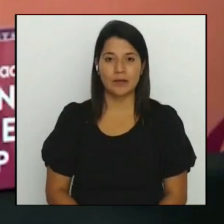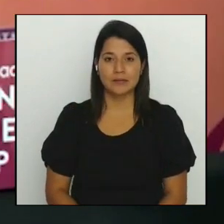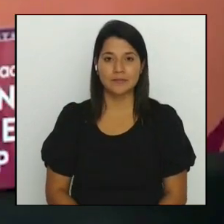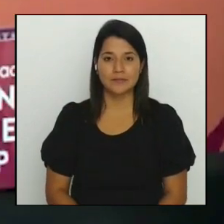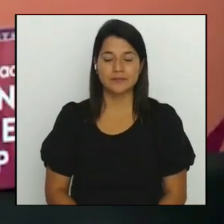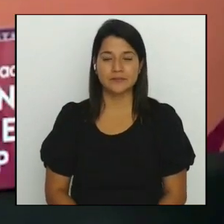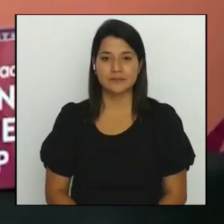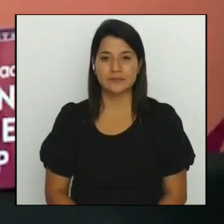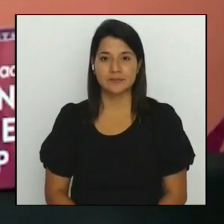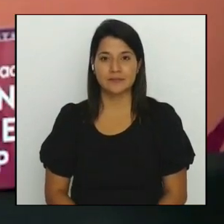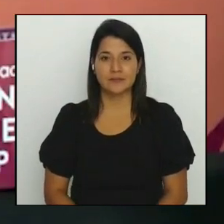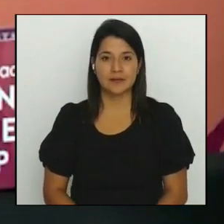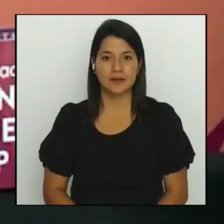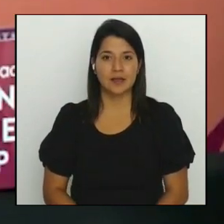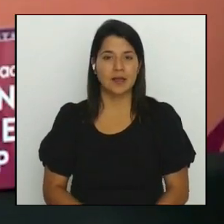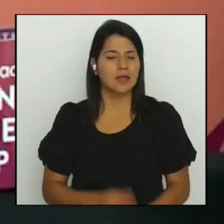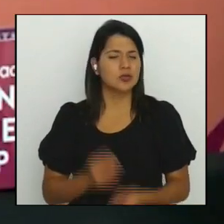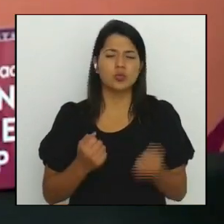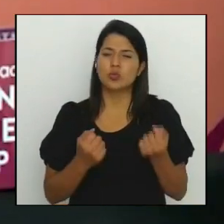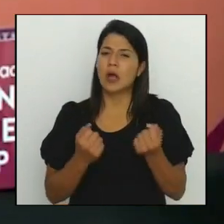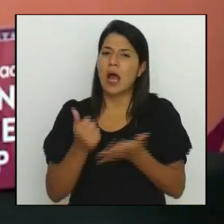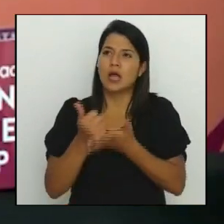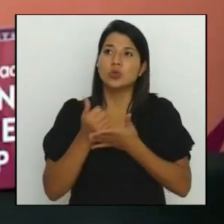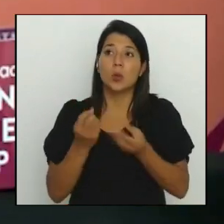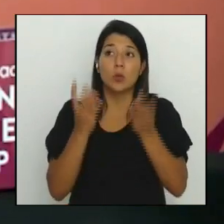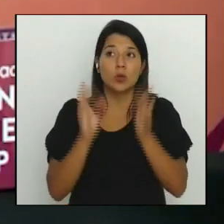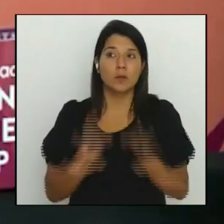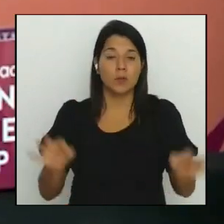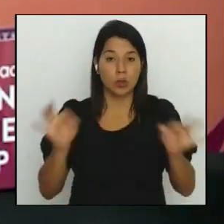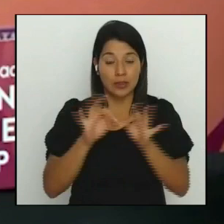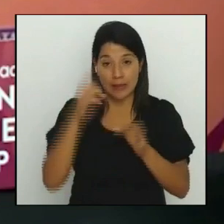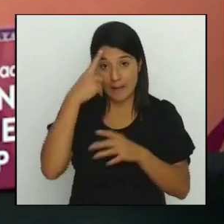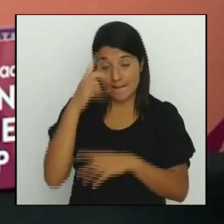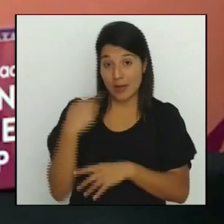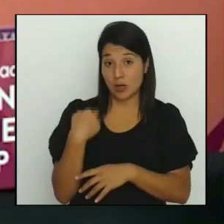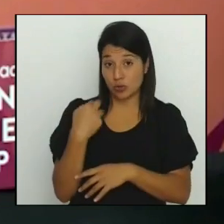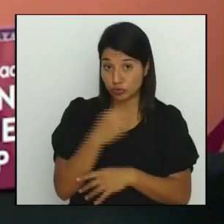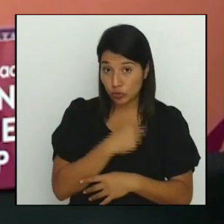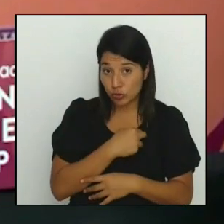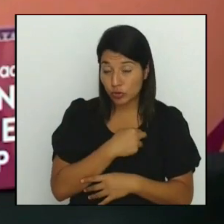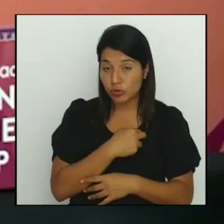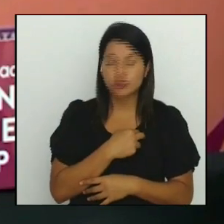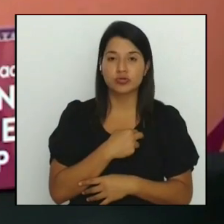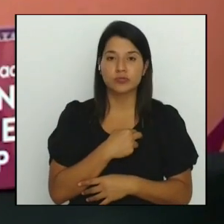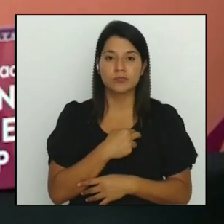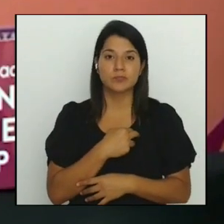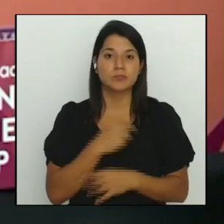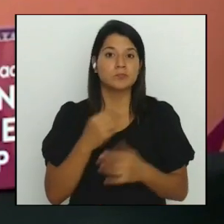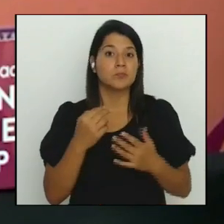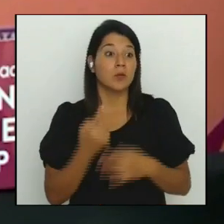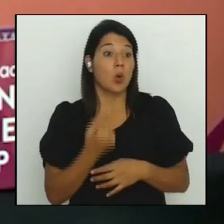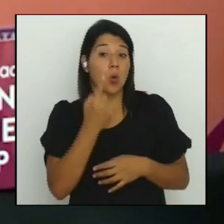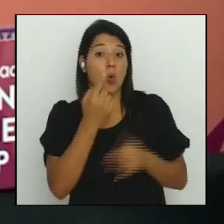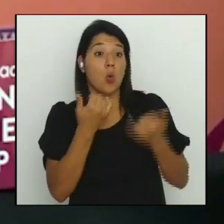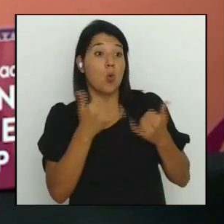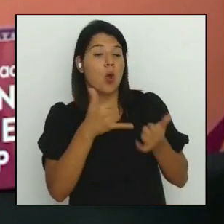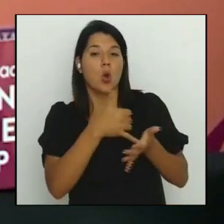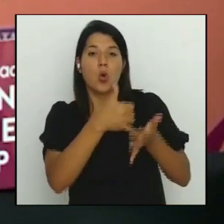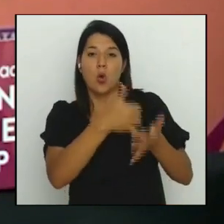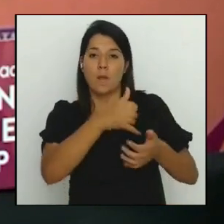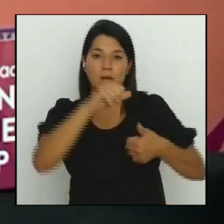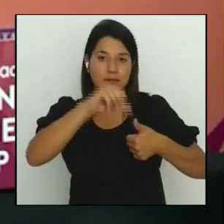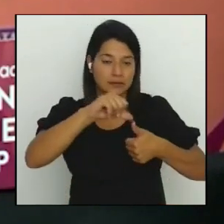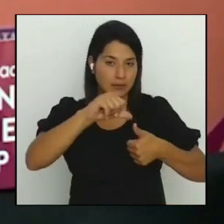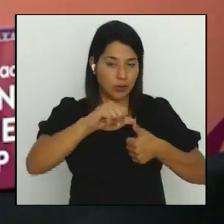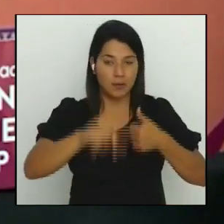complemento muy importante para nosotros y ya sea un partido de copa centroamericana de